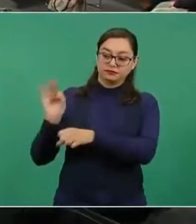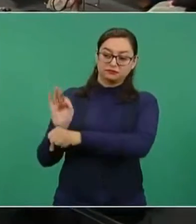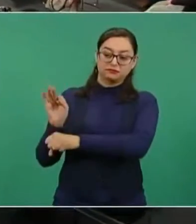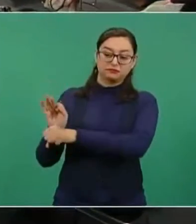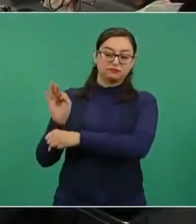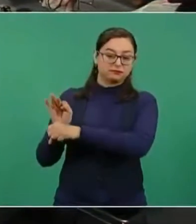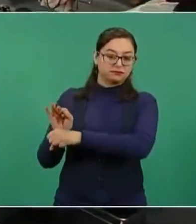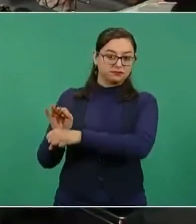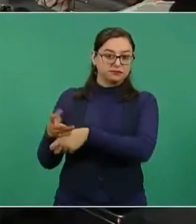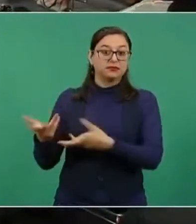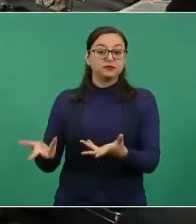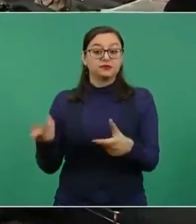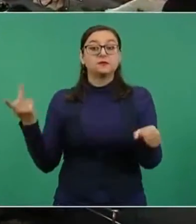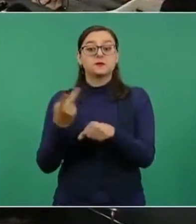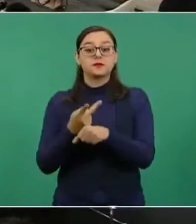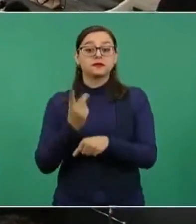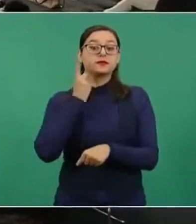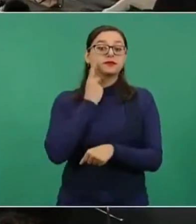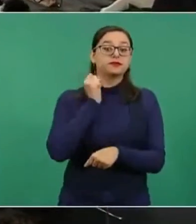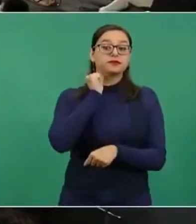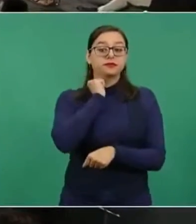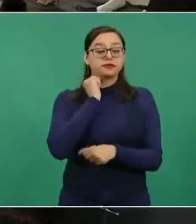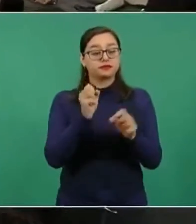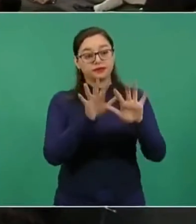estaban a sus servicios,